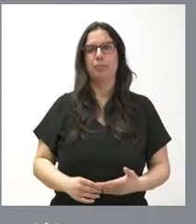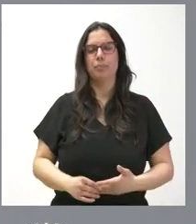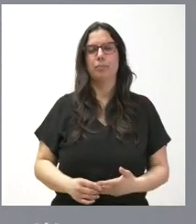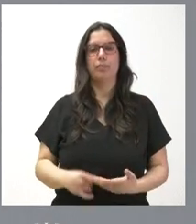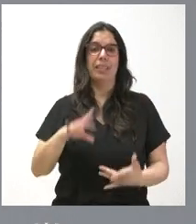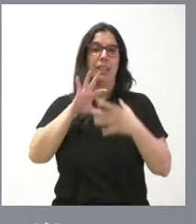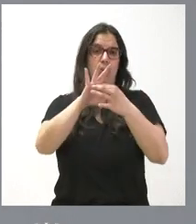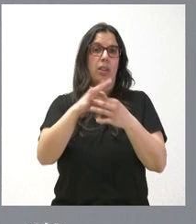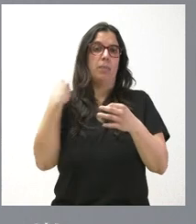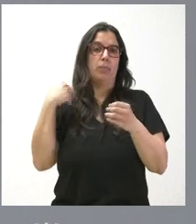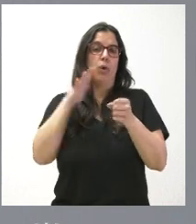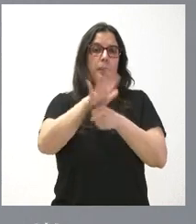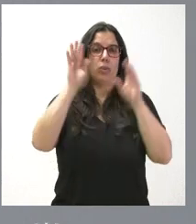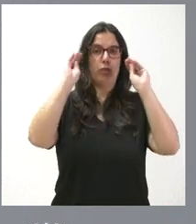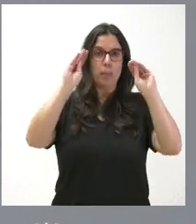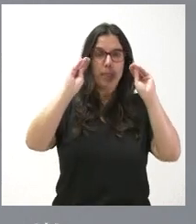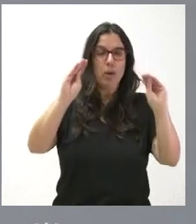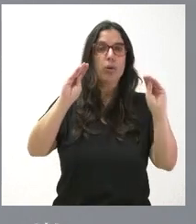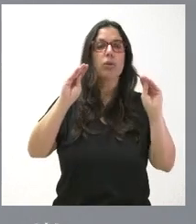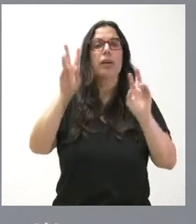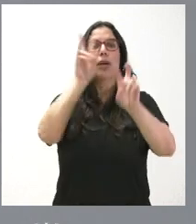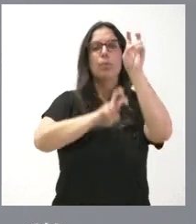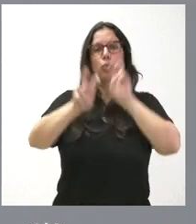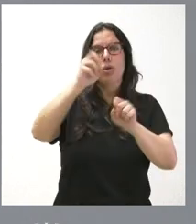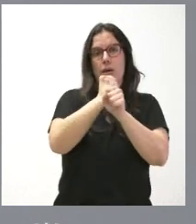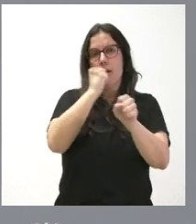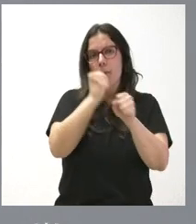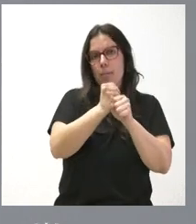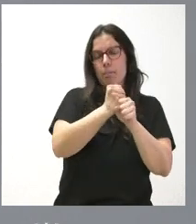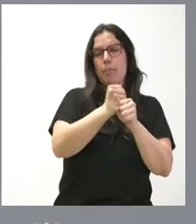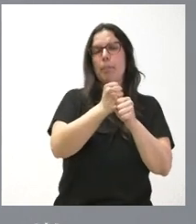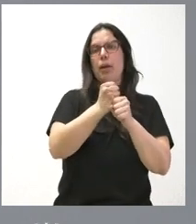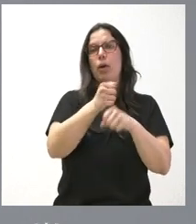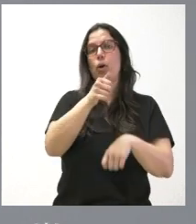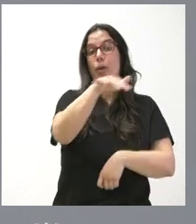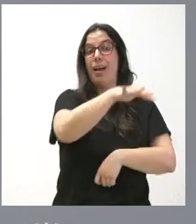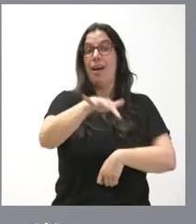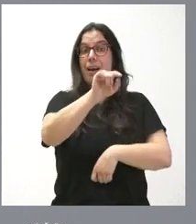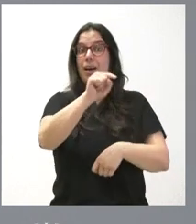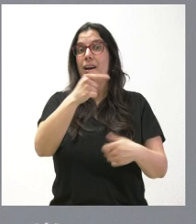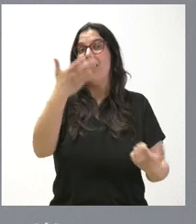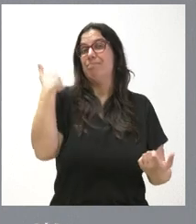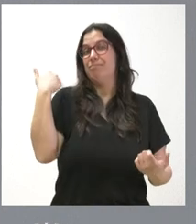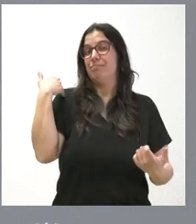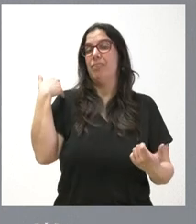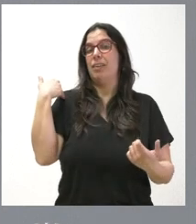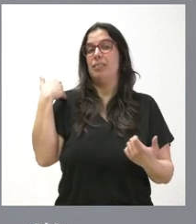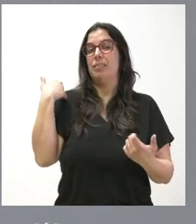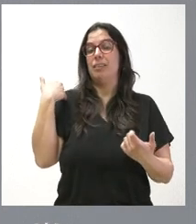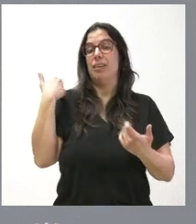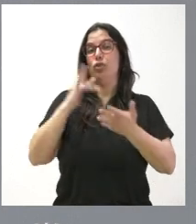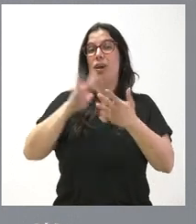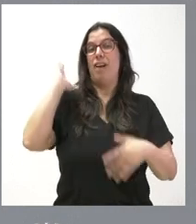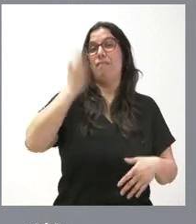ver mucho con el ámbito de la formación y la búsqueda de un empleo en unas áreas que estuvieran muy afectadas por la crisis de la